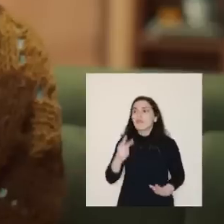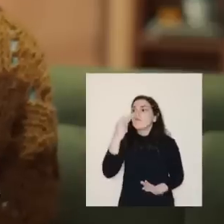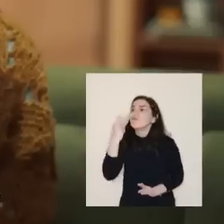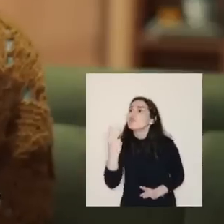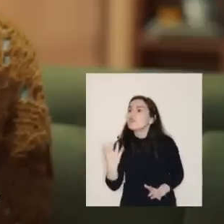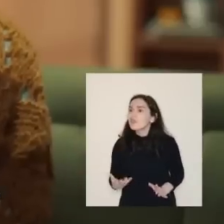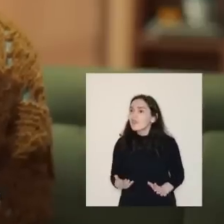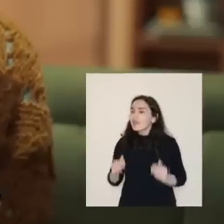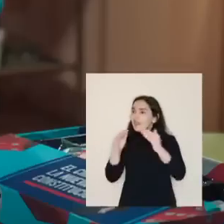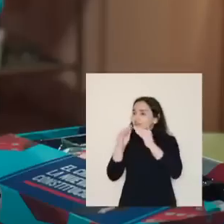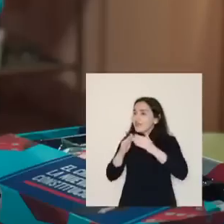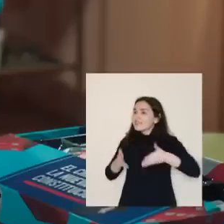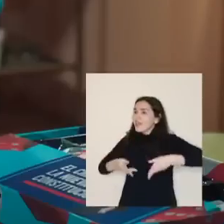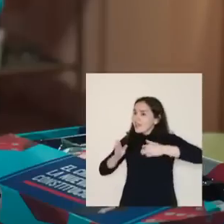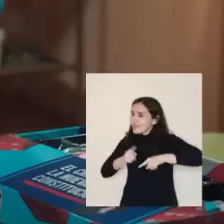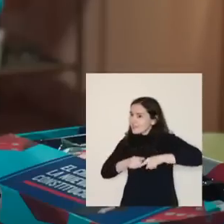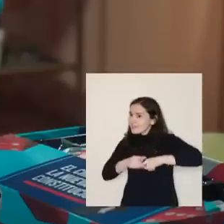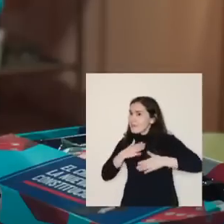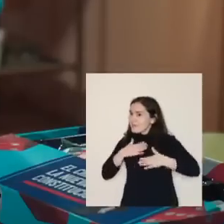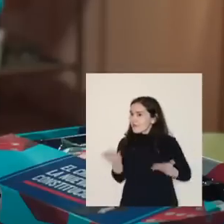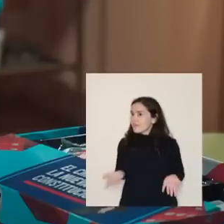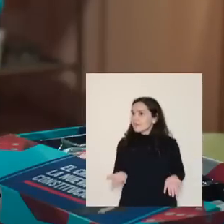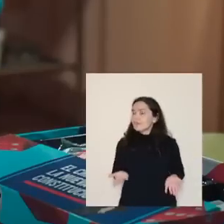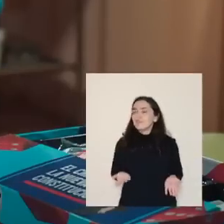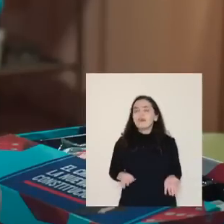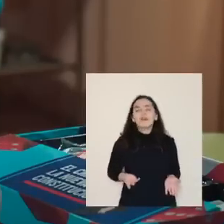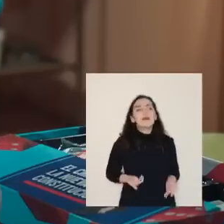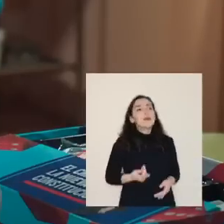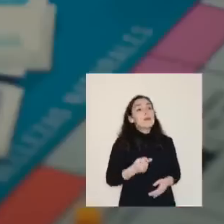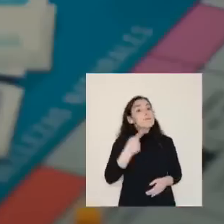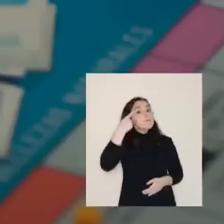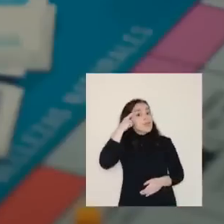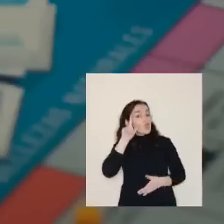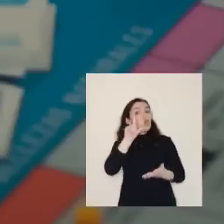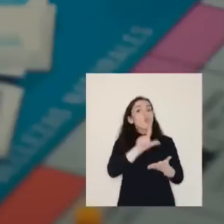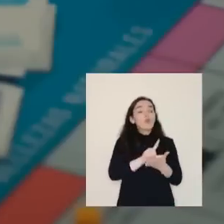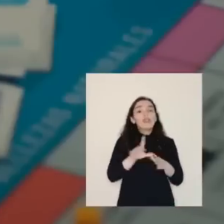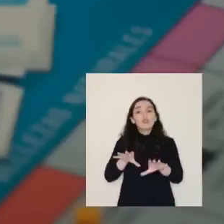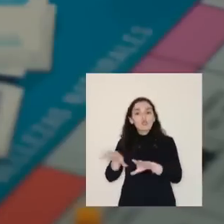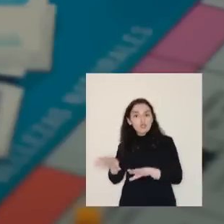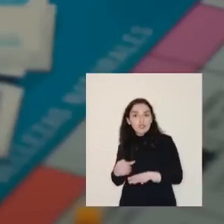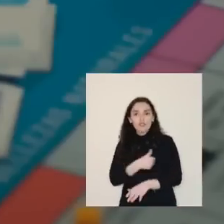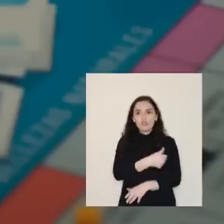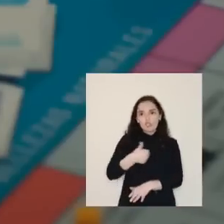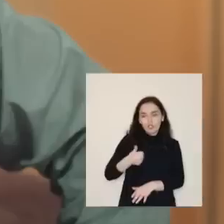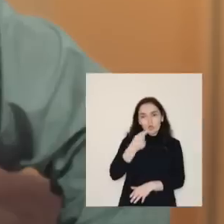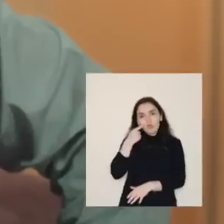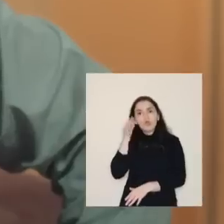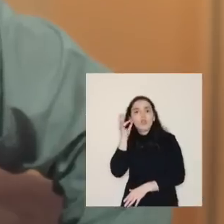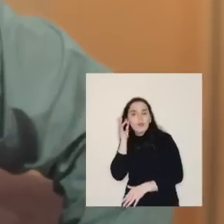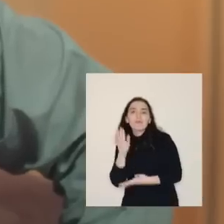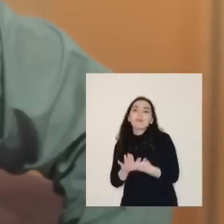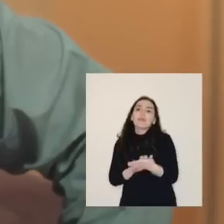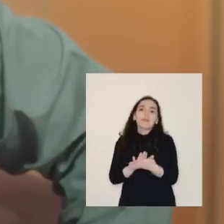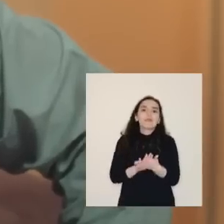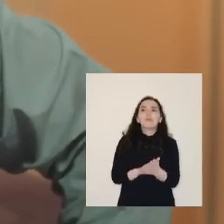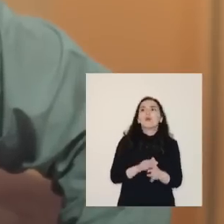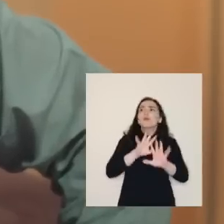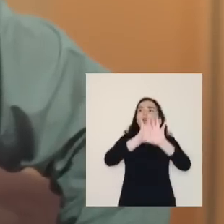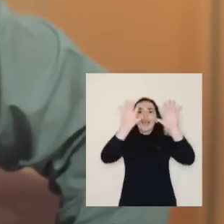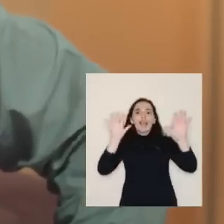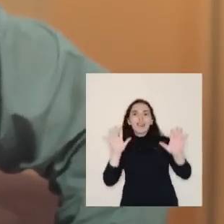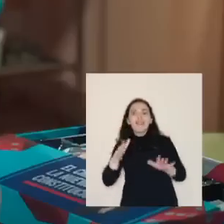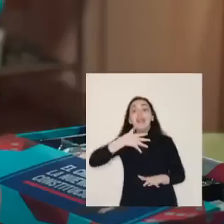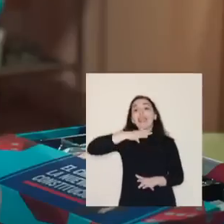Así de claro. ¿Viste, Camila? La casa de la Avenida Grecia es mía. En cuanto a los bienes que nos pertenecen a todos y todas, como el